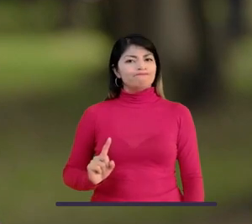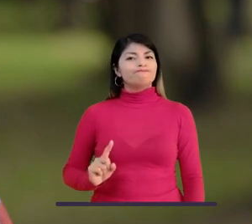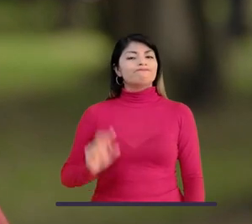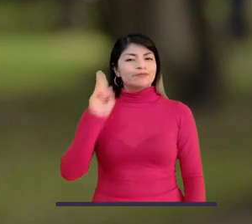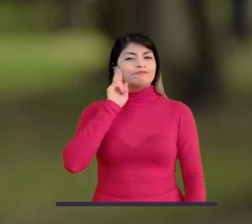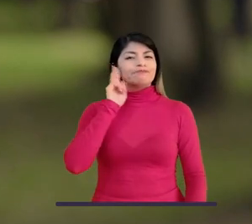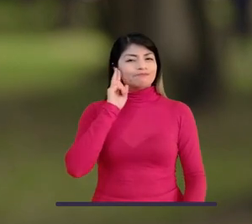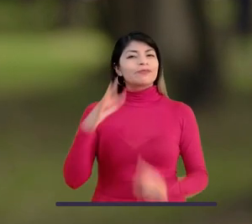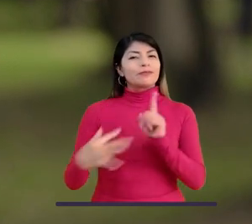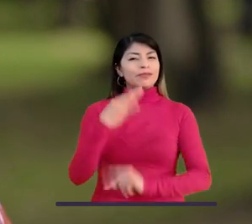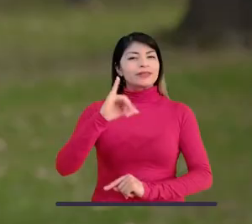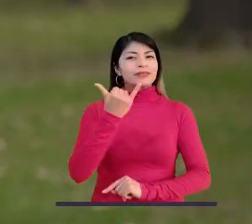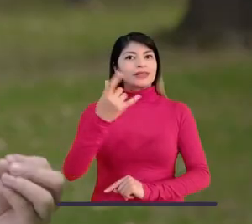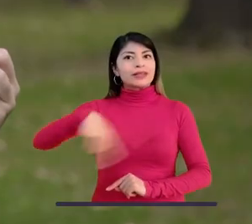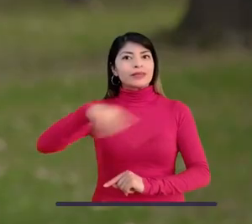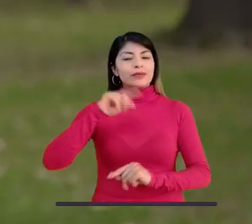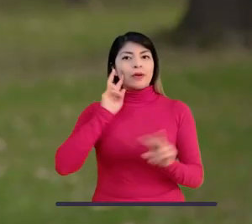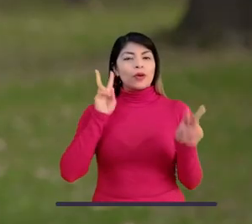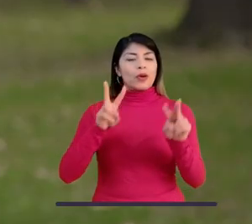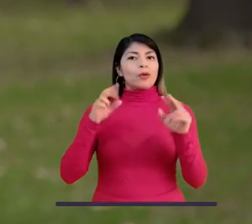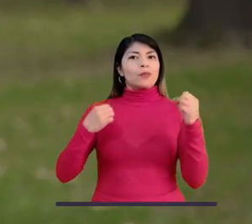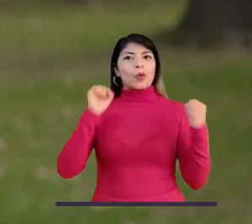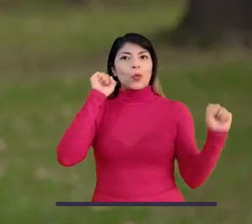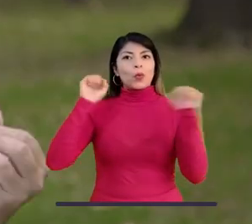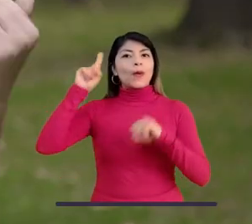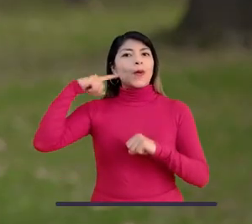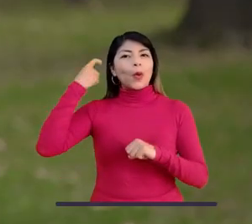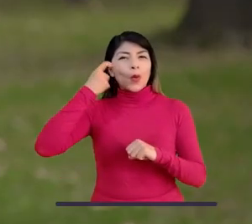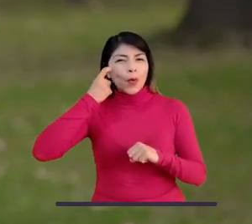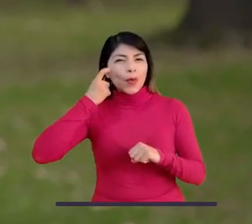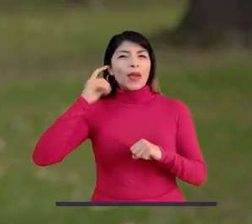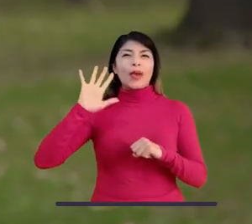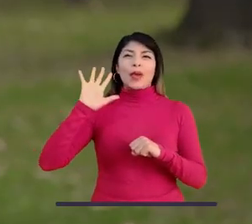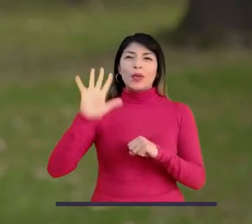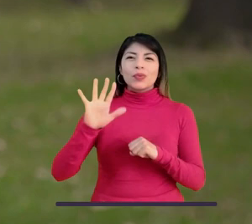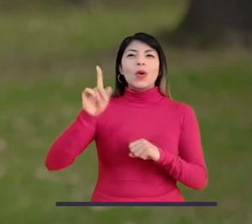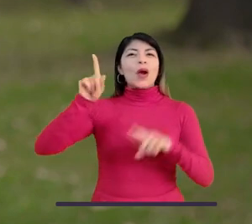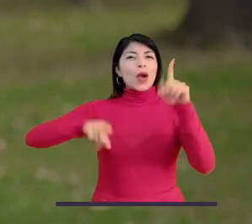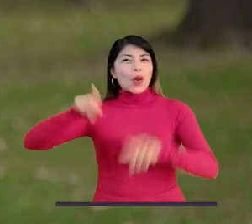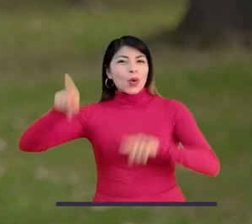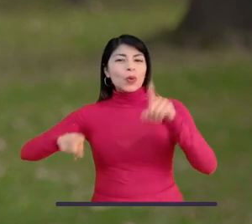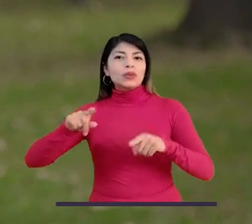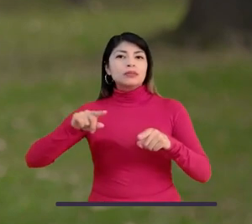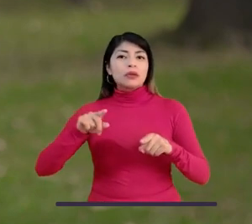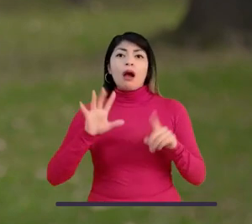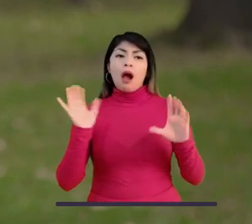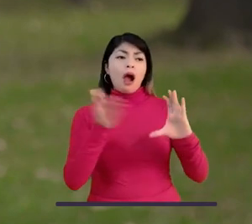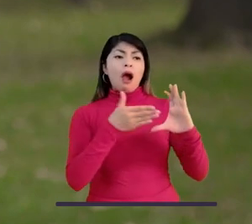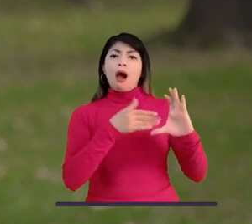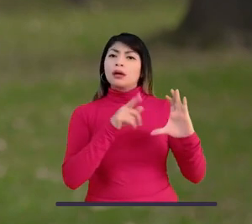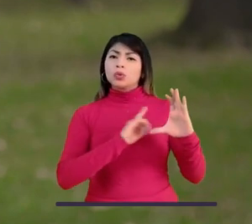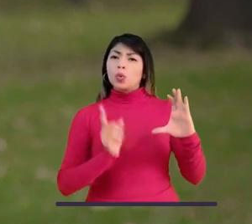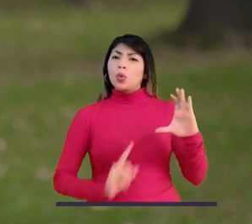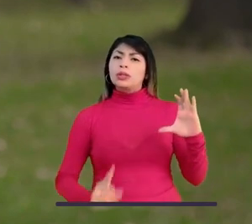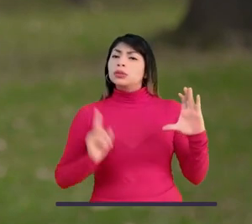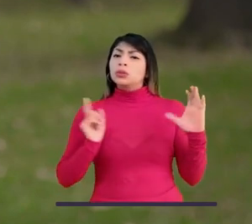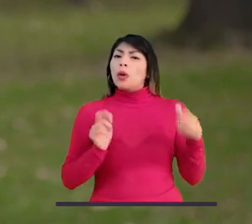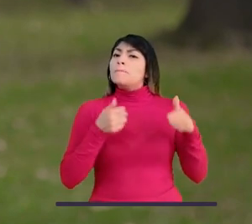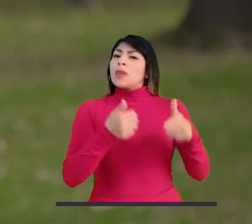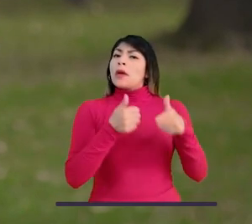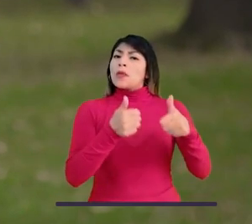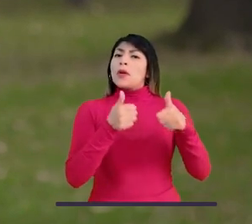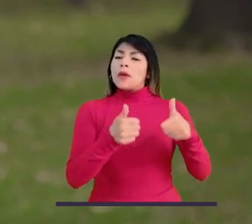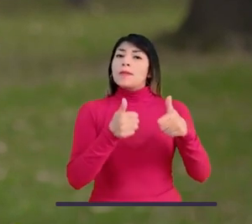pensábamos que nos iba a tocar. Por eso es tan preocupante cuando algunos gobernantes, políticos y figuras públicas niegan que el cambio